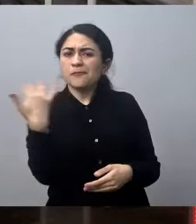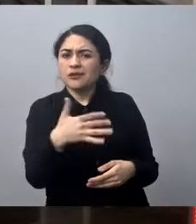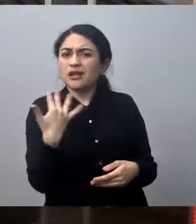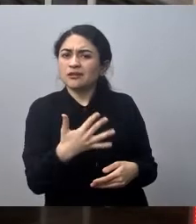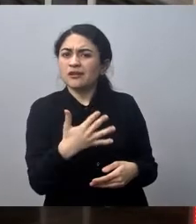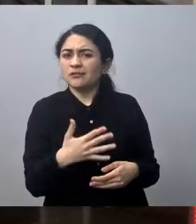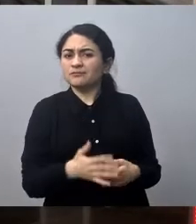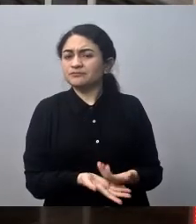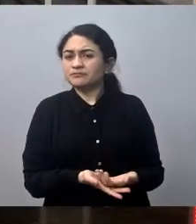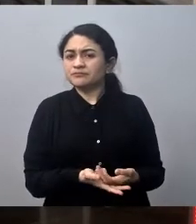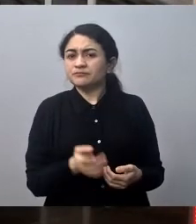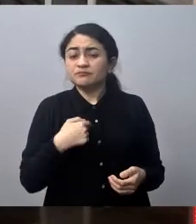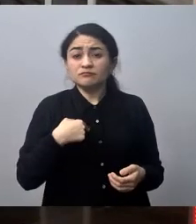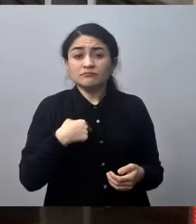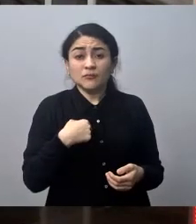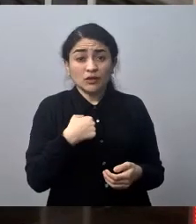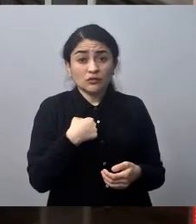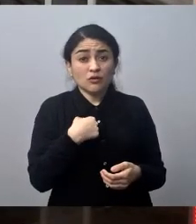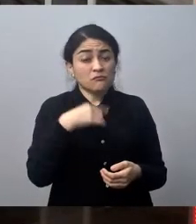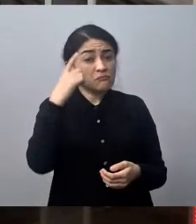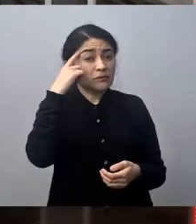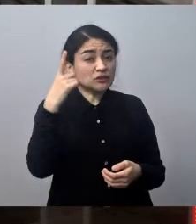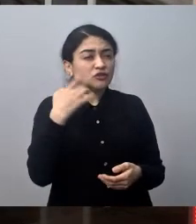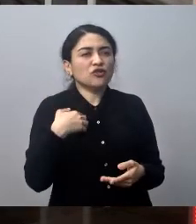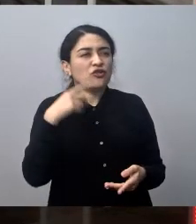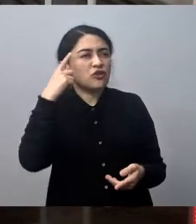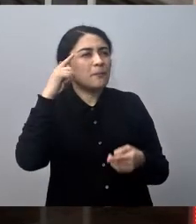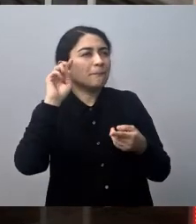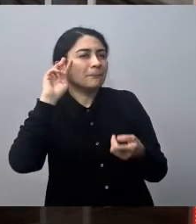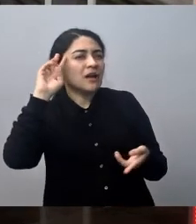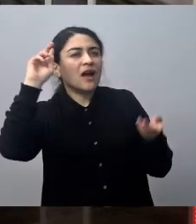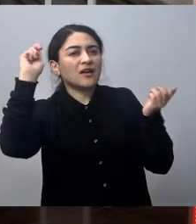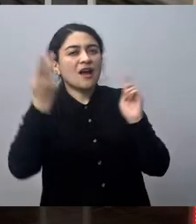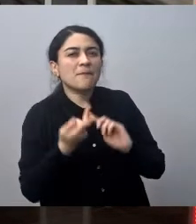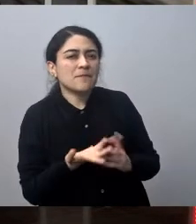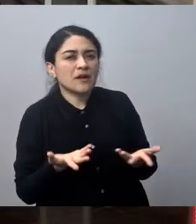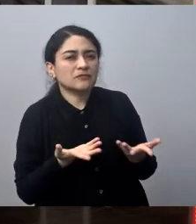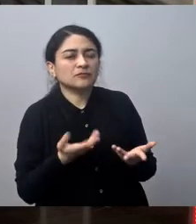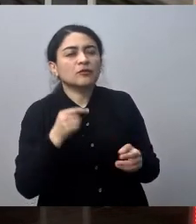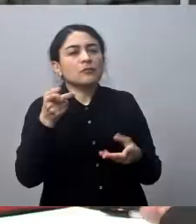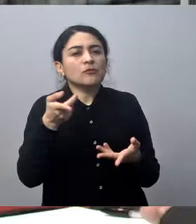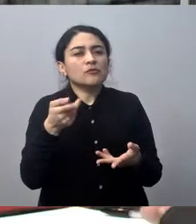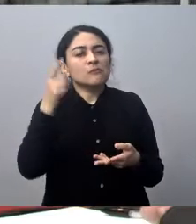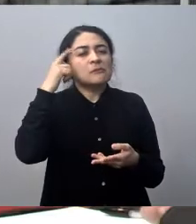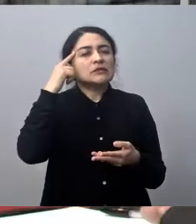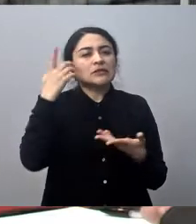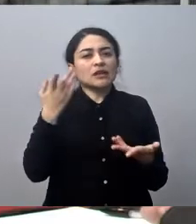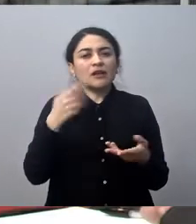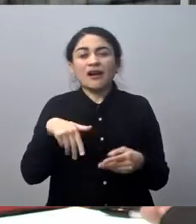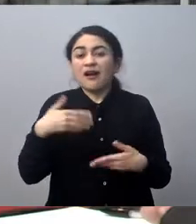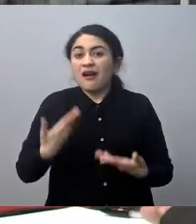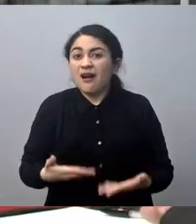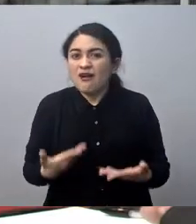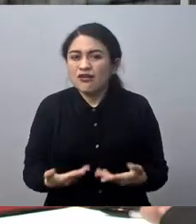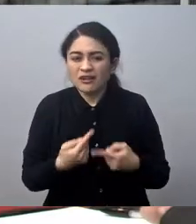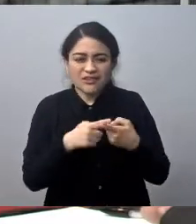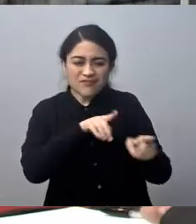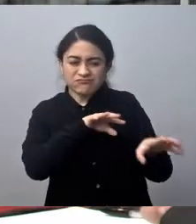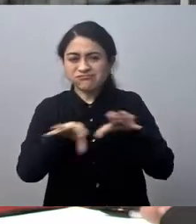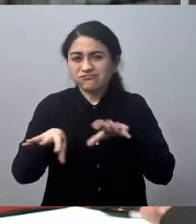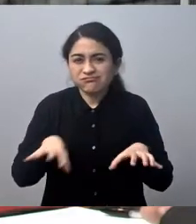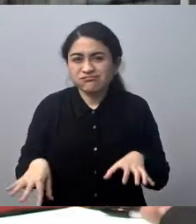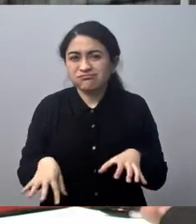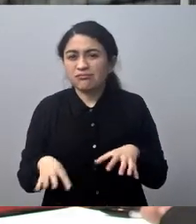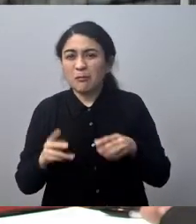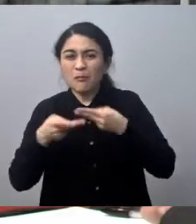creo que hay que pensarlo de otra manera. Hoy día hay un aparataje público muy amplio, grande